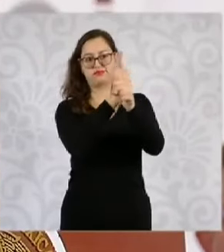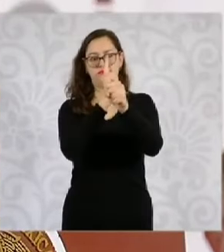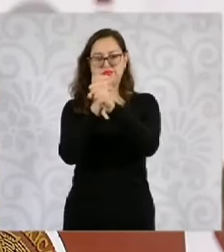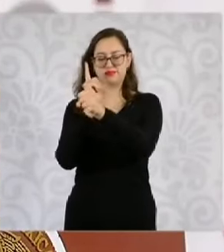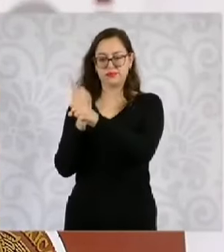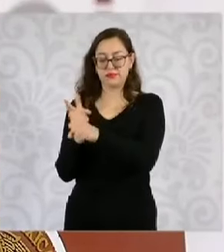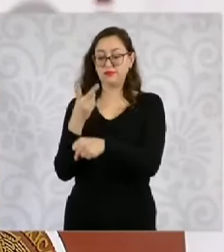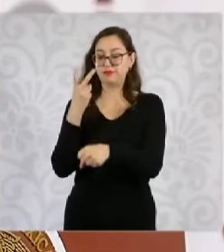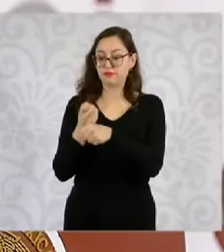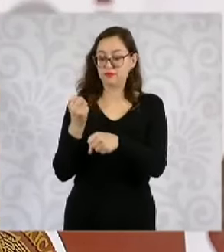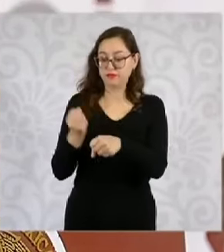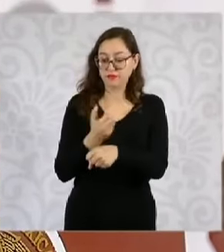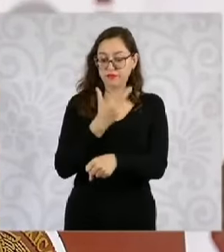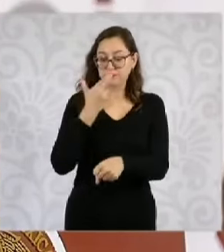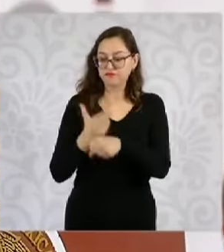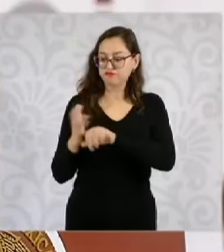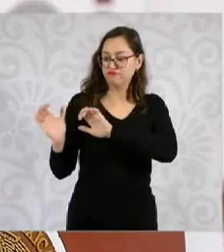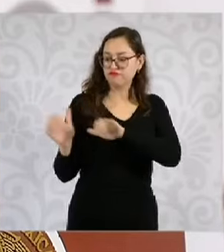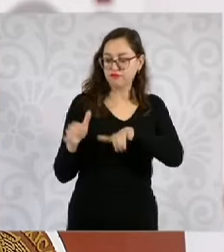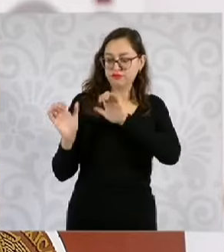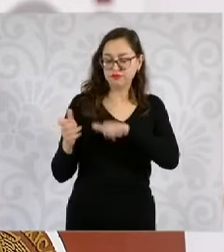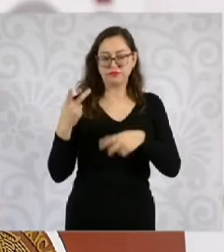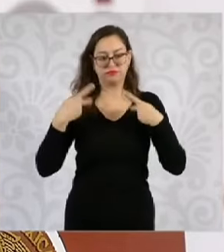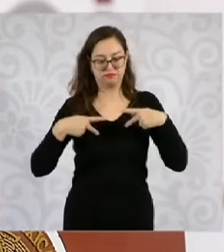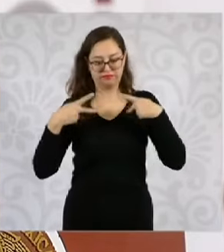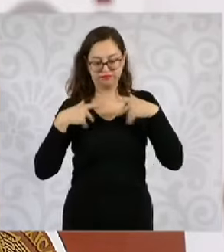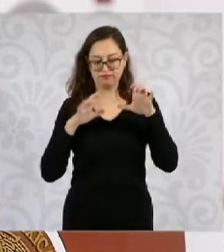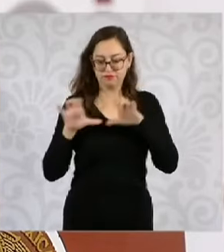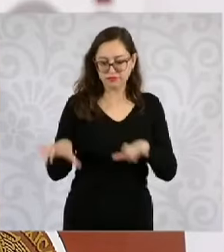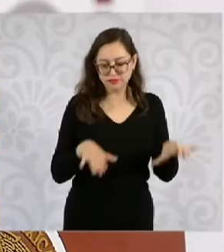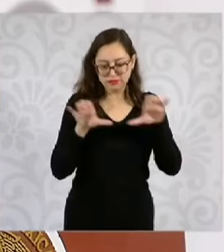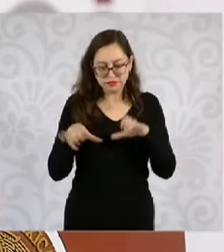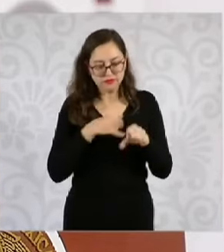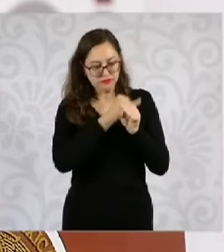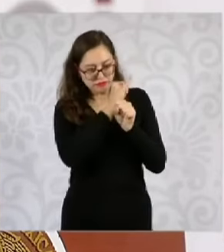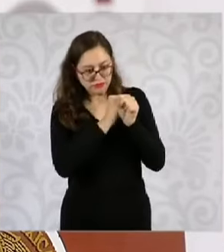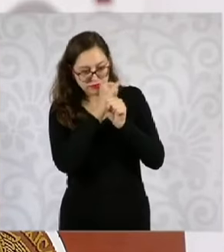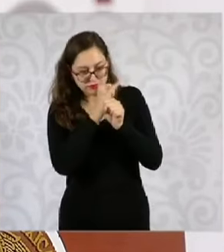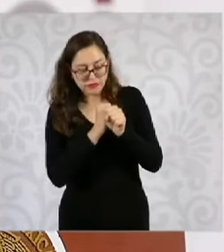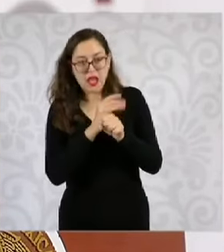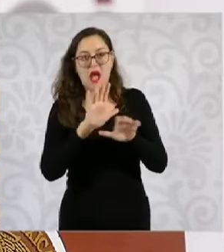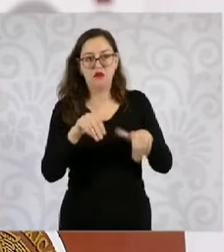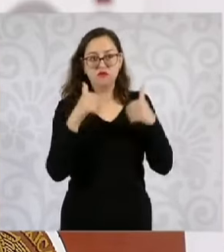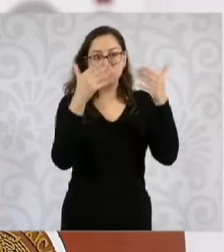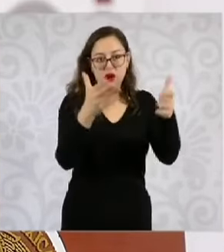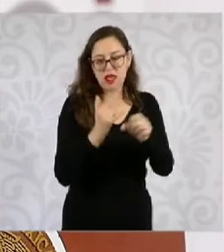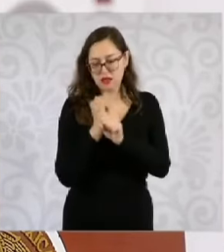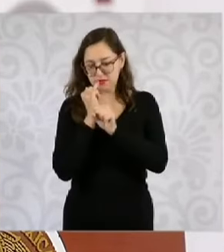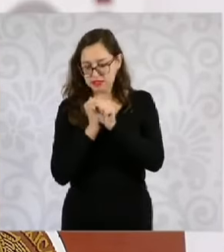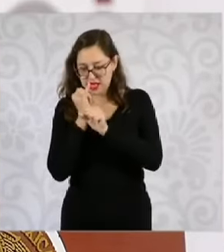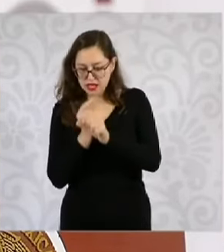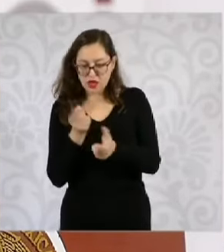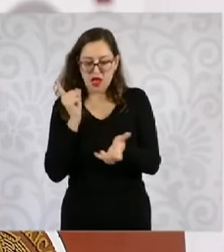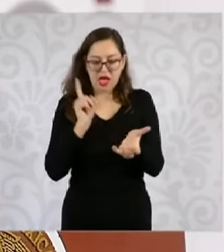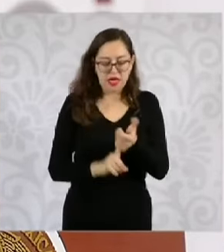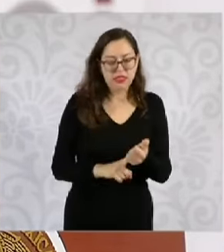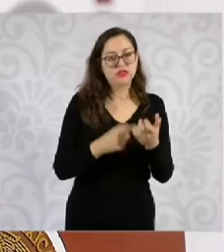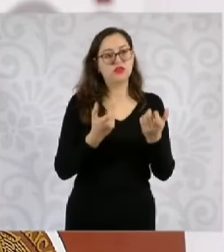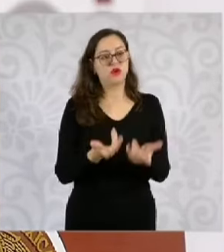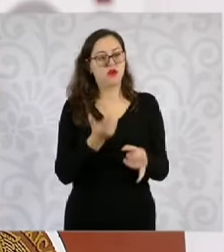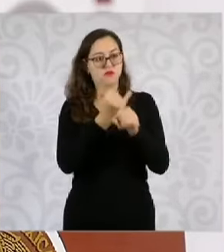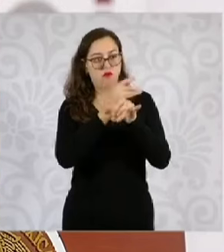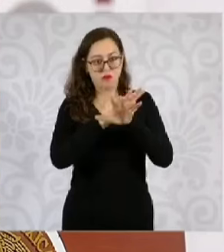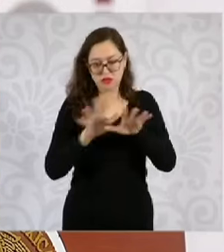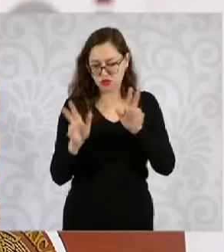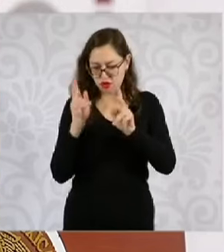reforzará con analistas, investigadores de campo, investigadores de gabinete y especialistas técnicos que traduzcan la inteligencia recabada en campo por